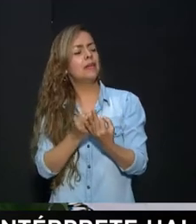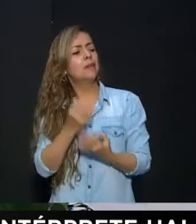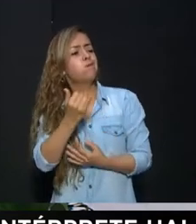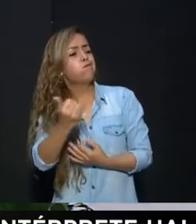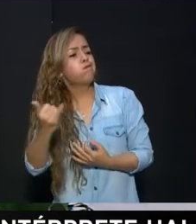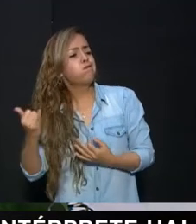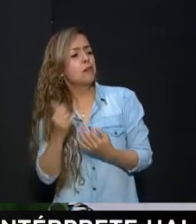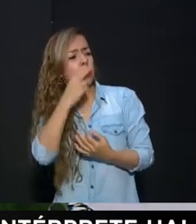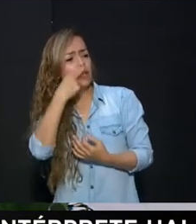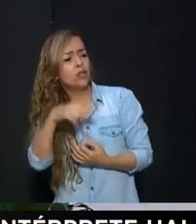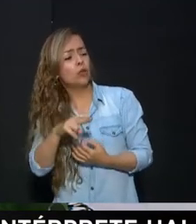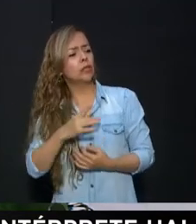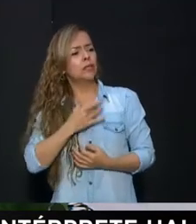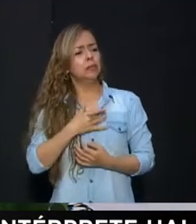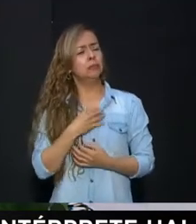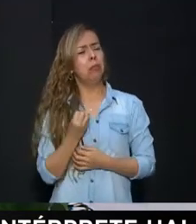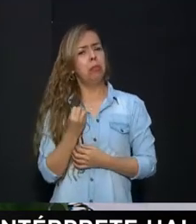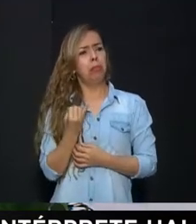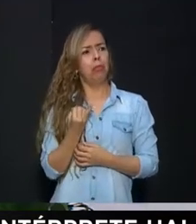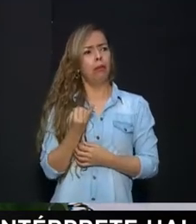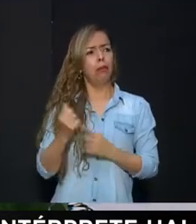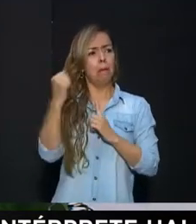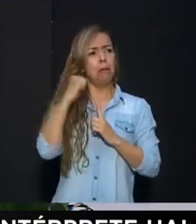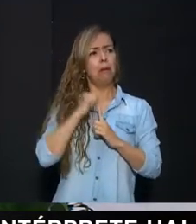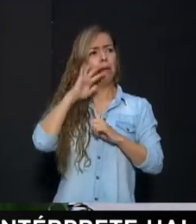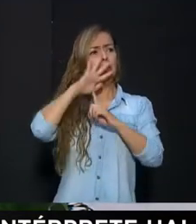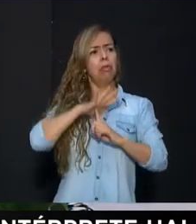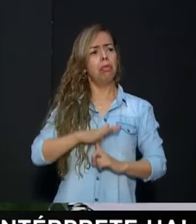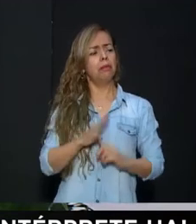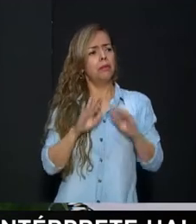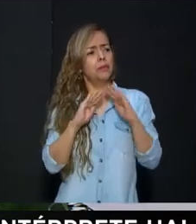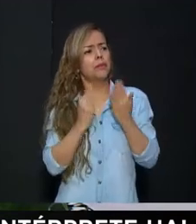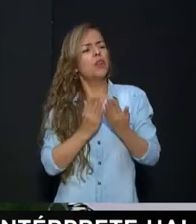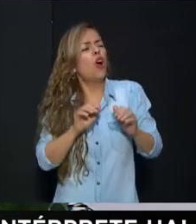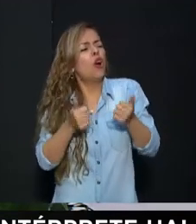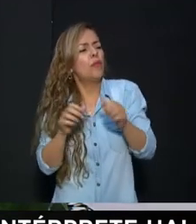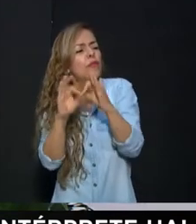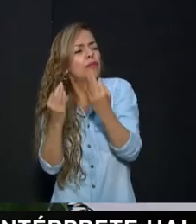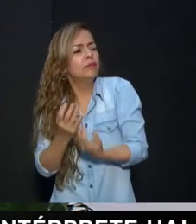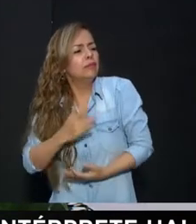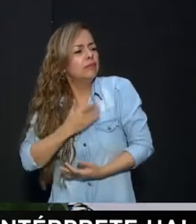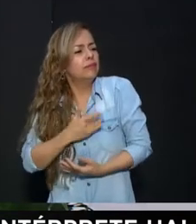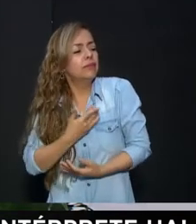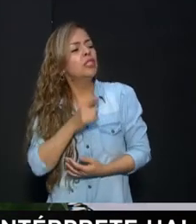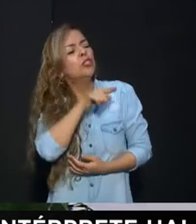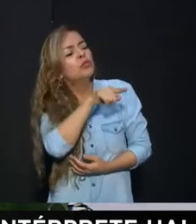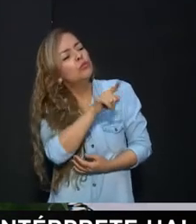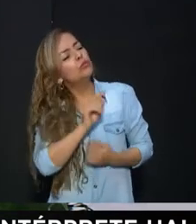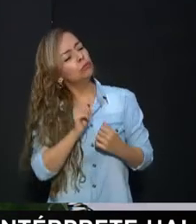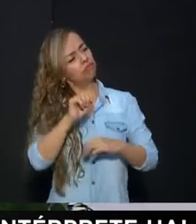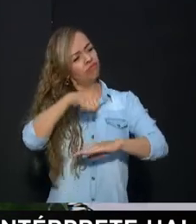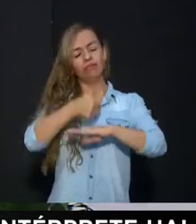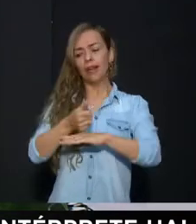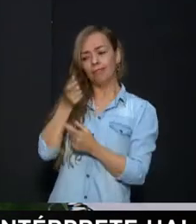sentido exclusión, exclusión escolar. ¿Cómo es el sentido de esas familias? ¿Qué pasa, digamos, el papel que cumple